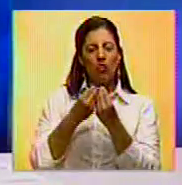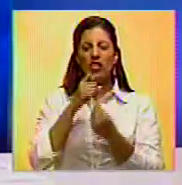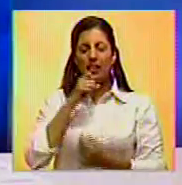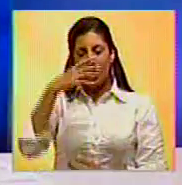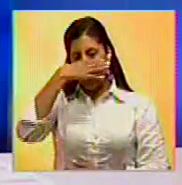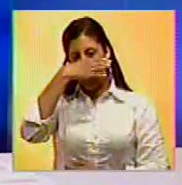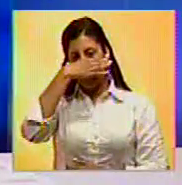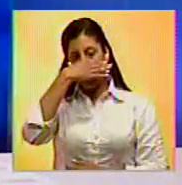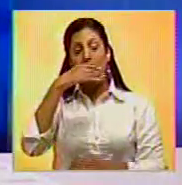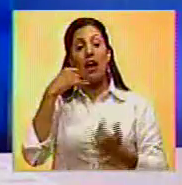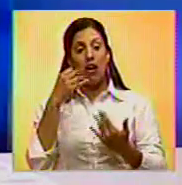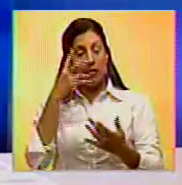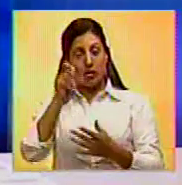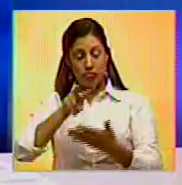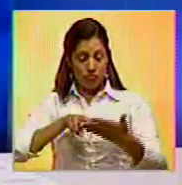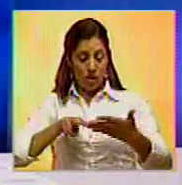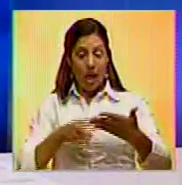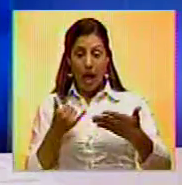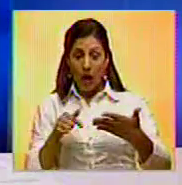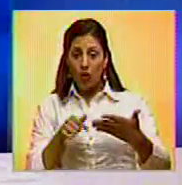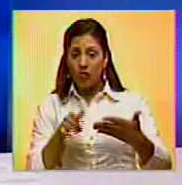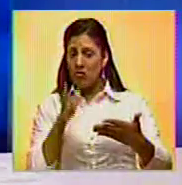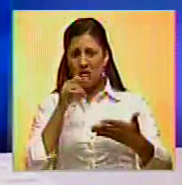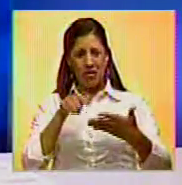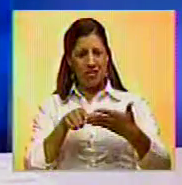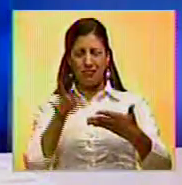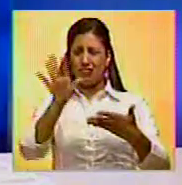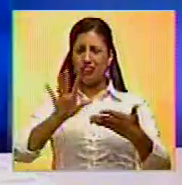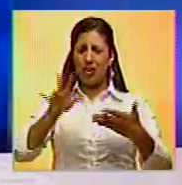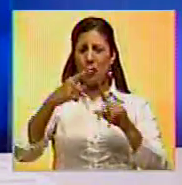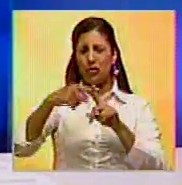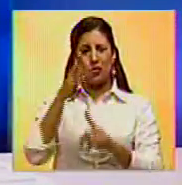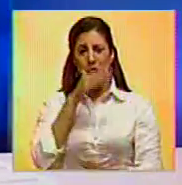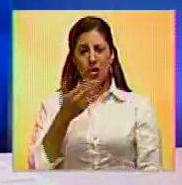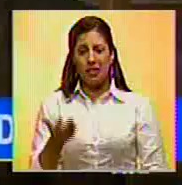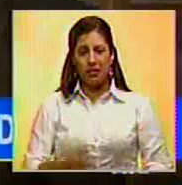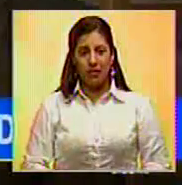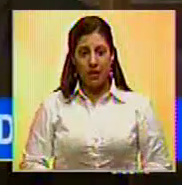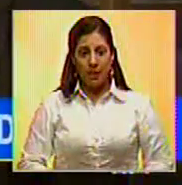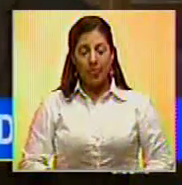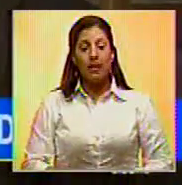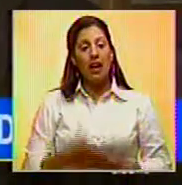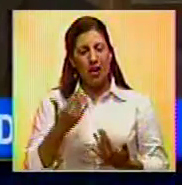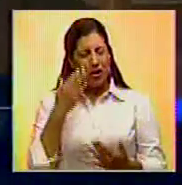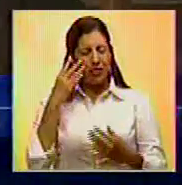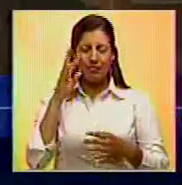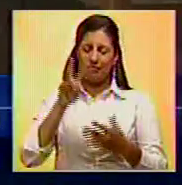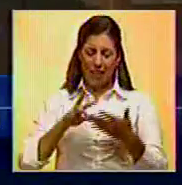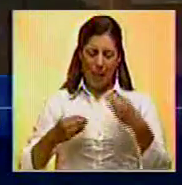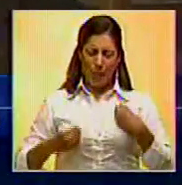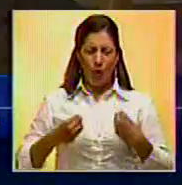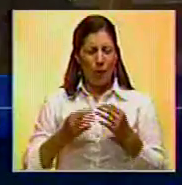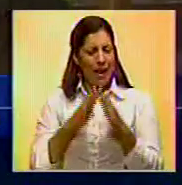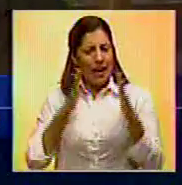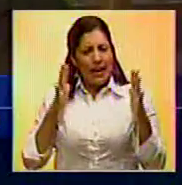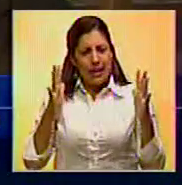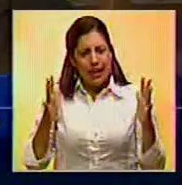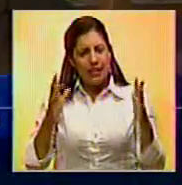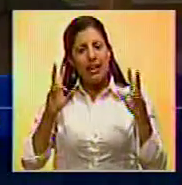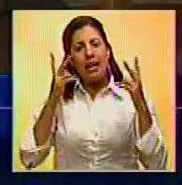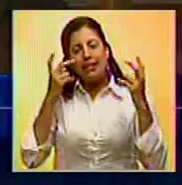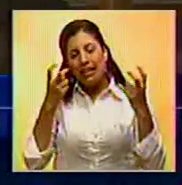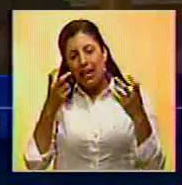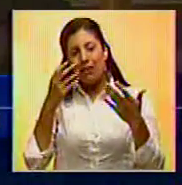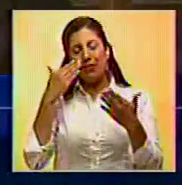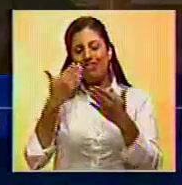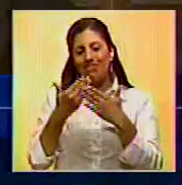Según los voceros, lo que ha leído hasta el momento no es a su juicio positivo. Ahí tenemos unas preocupaciones grandes en temas como